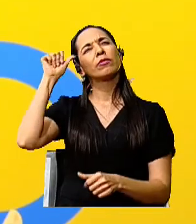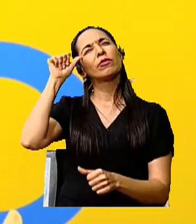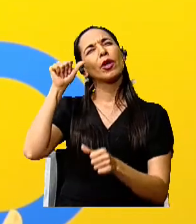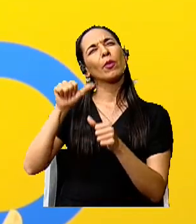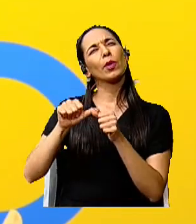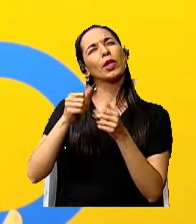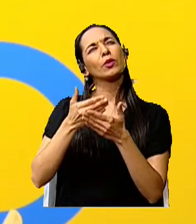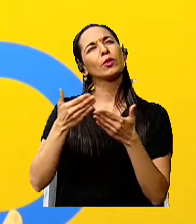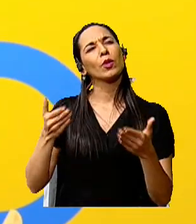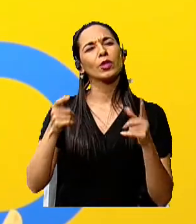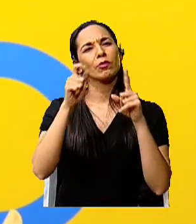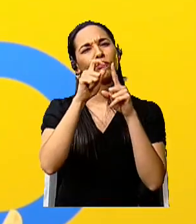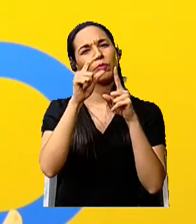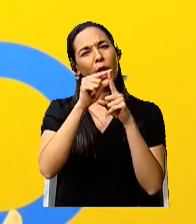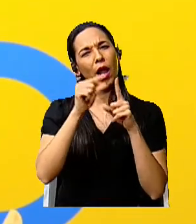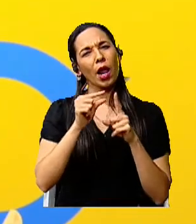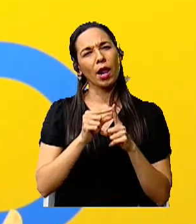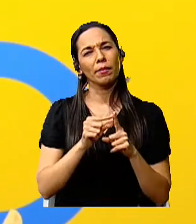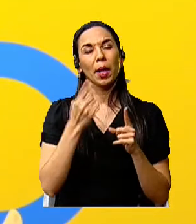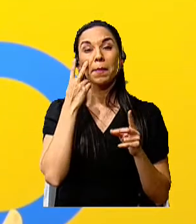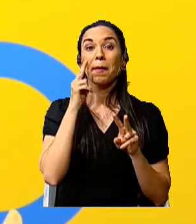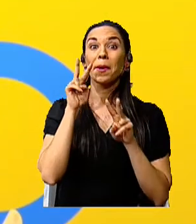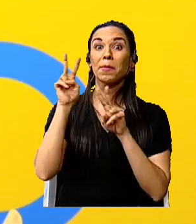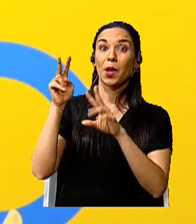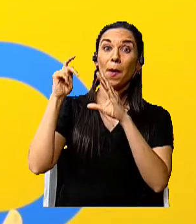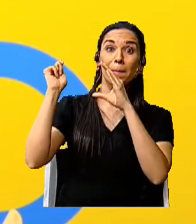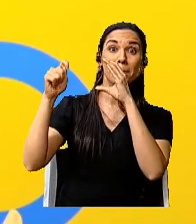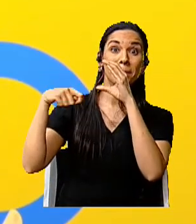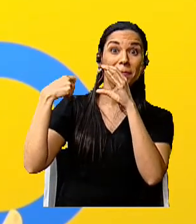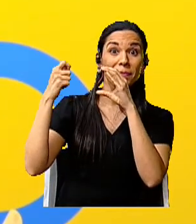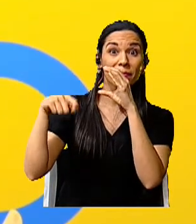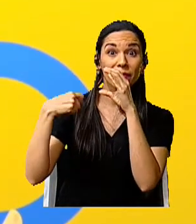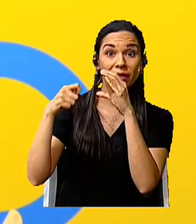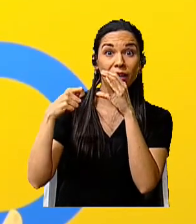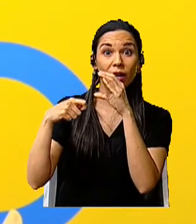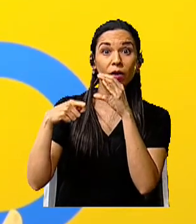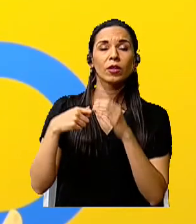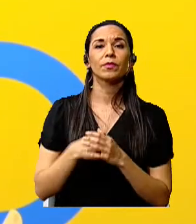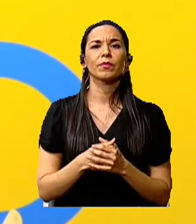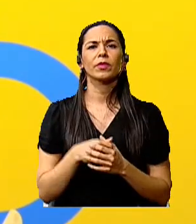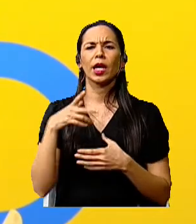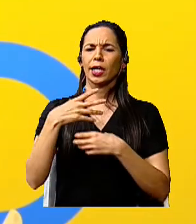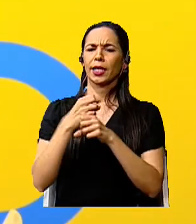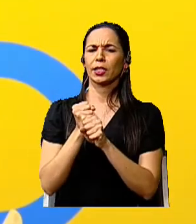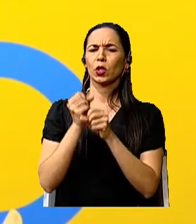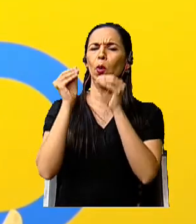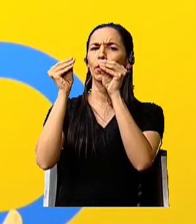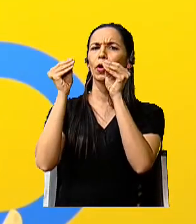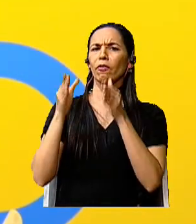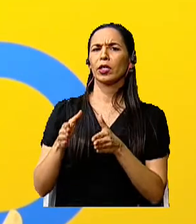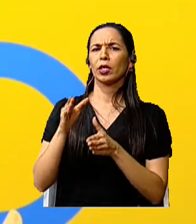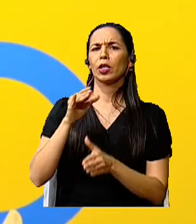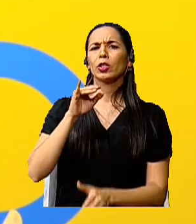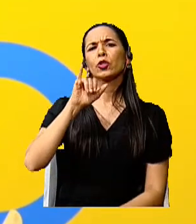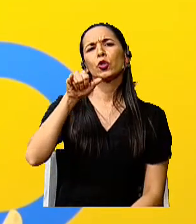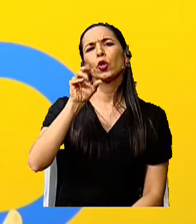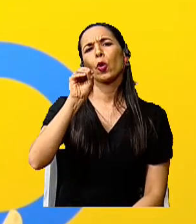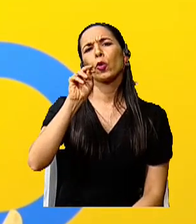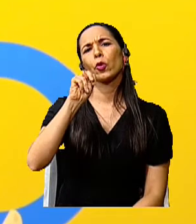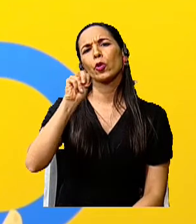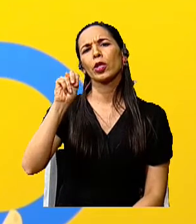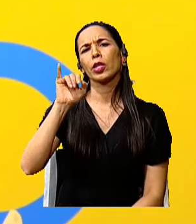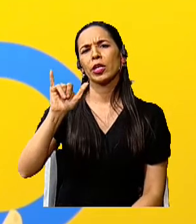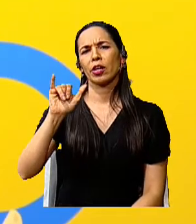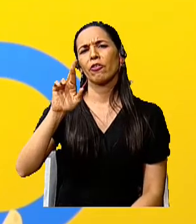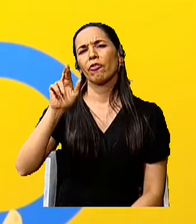estos conceptos, vamos a observar un pequeño video que hizo el profesor Johnny Ramírez, asesor